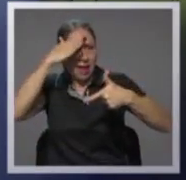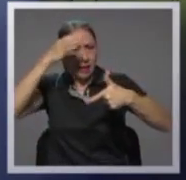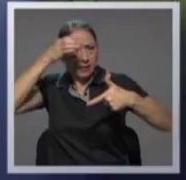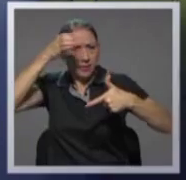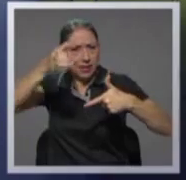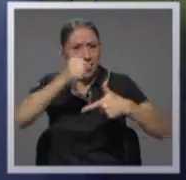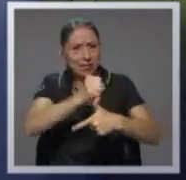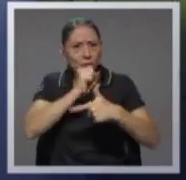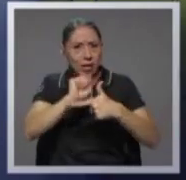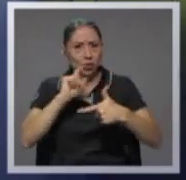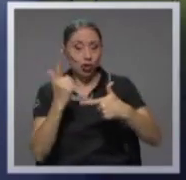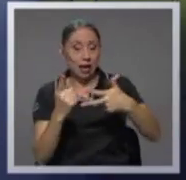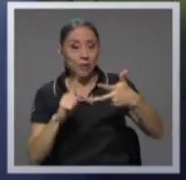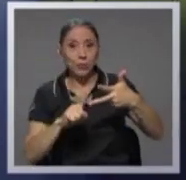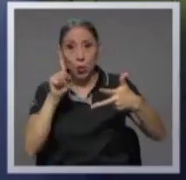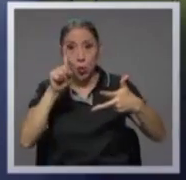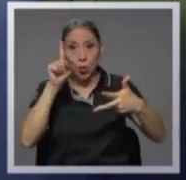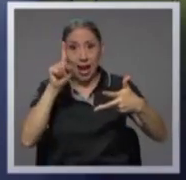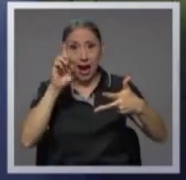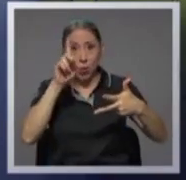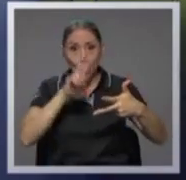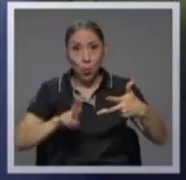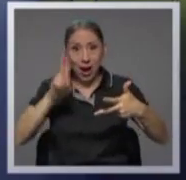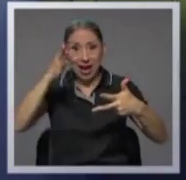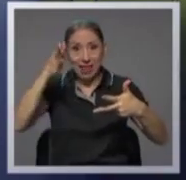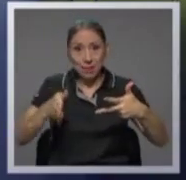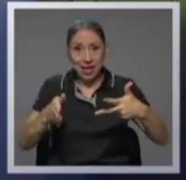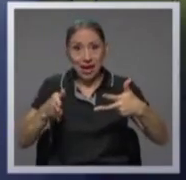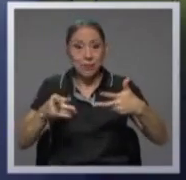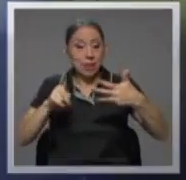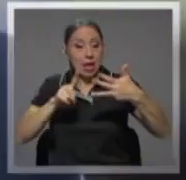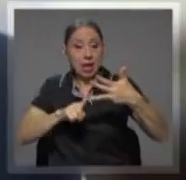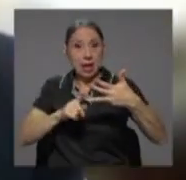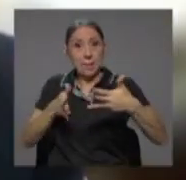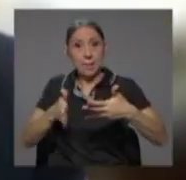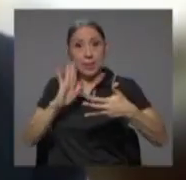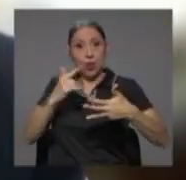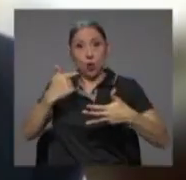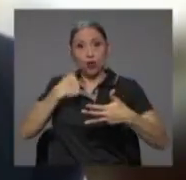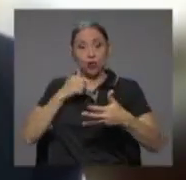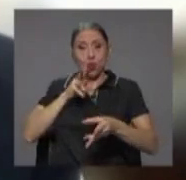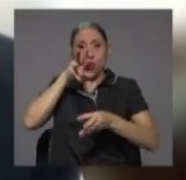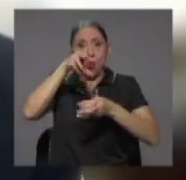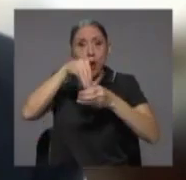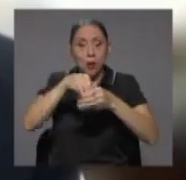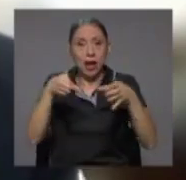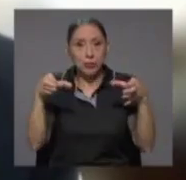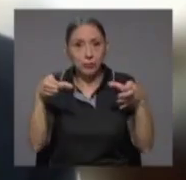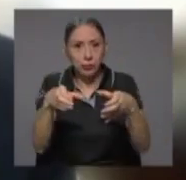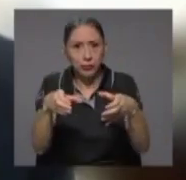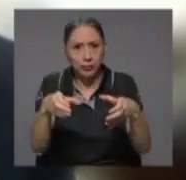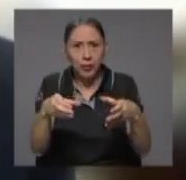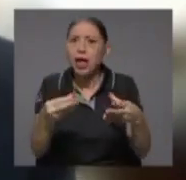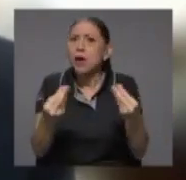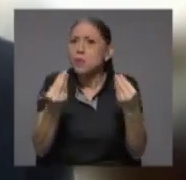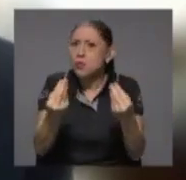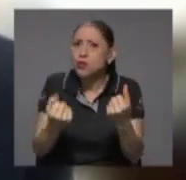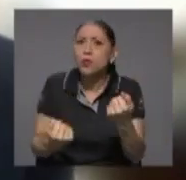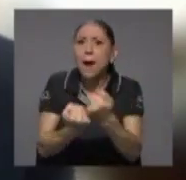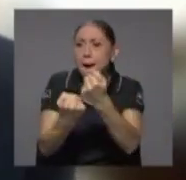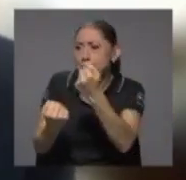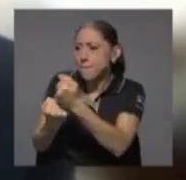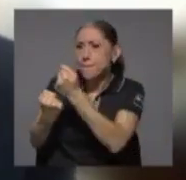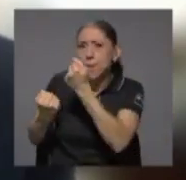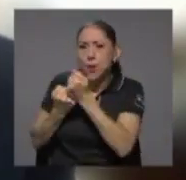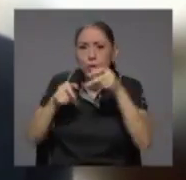académica y me pidió a mí colaborar con este grupo teníamos un apoyo de muchos funcionarios de la caja